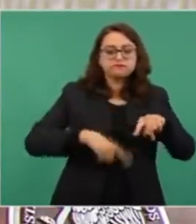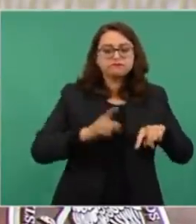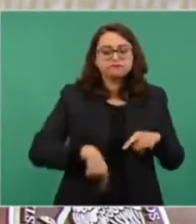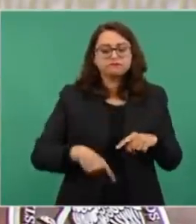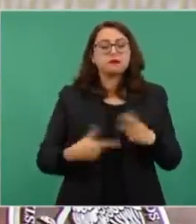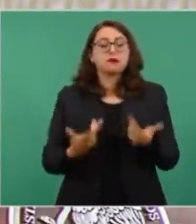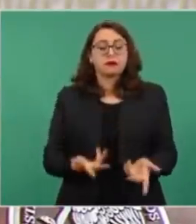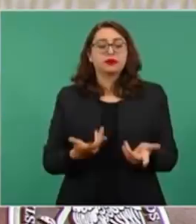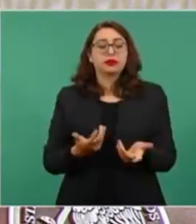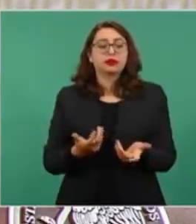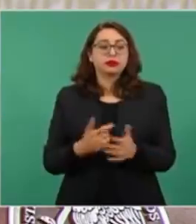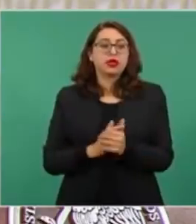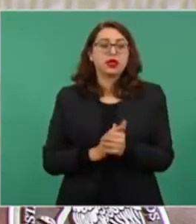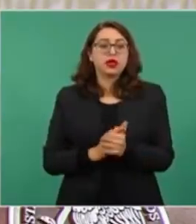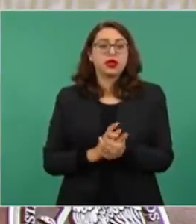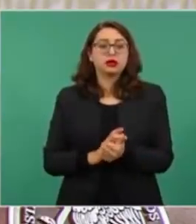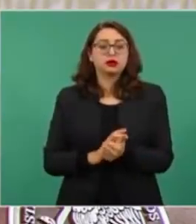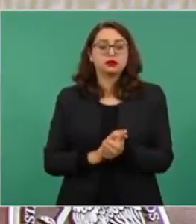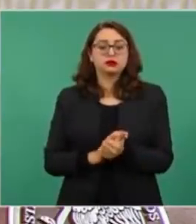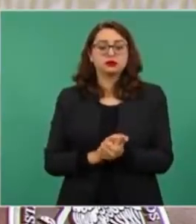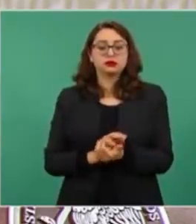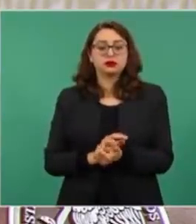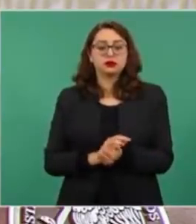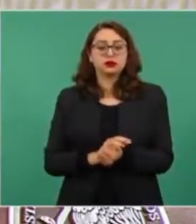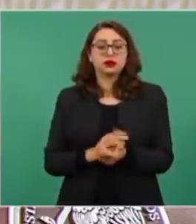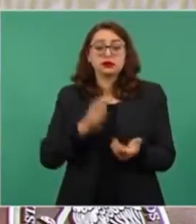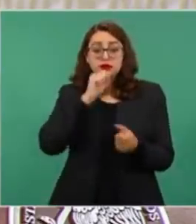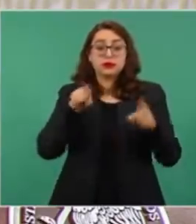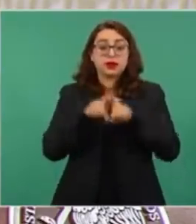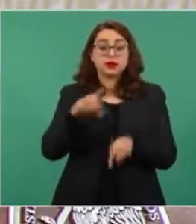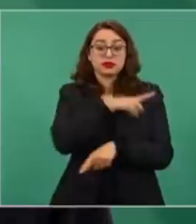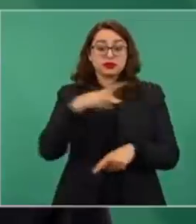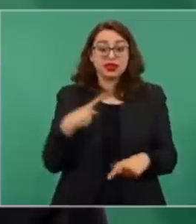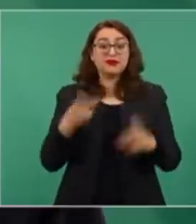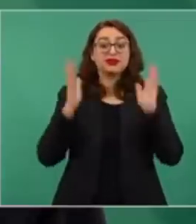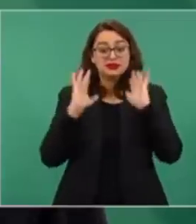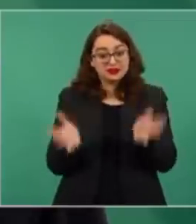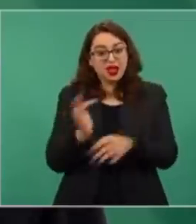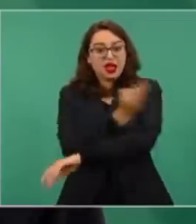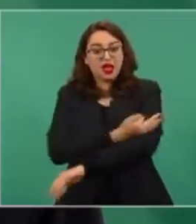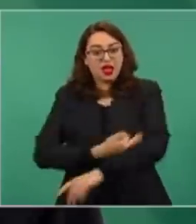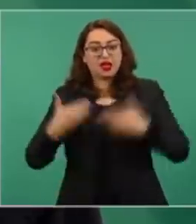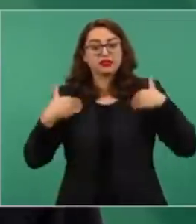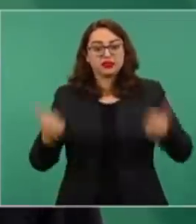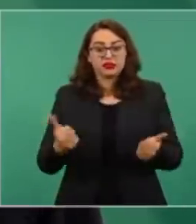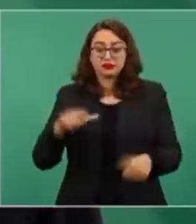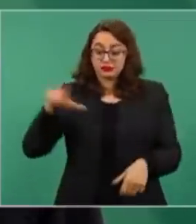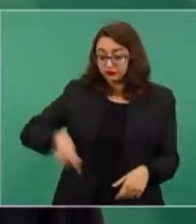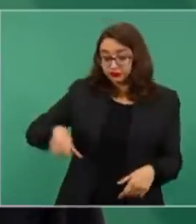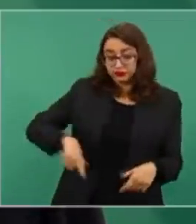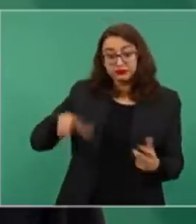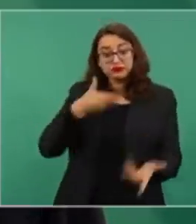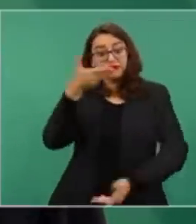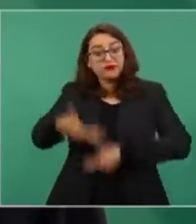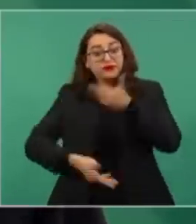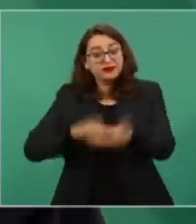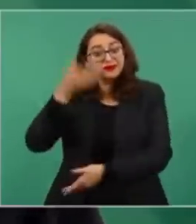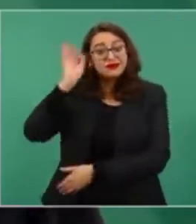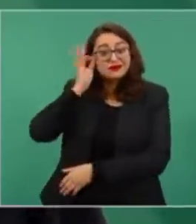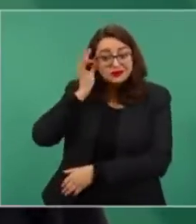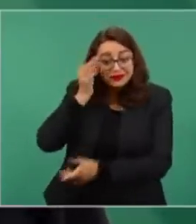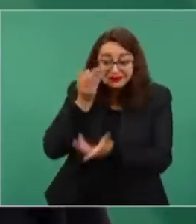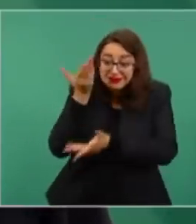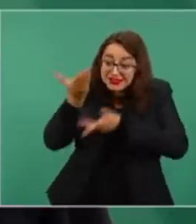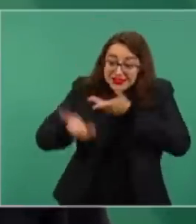de que el funcionario público es un siervo de la nación, como decía Morelos, servidor